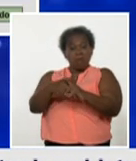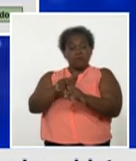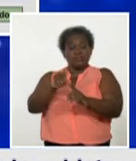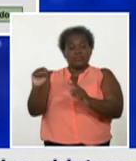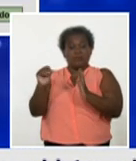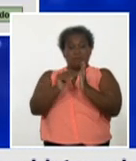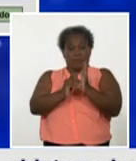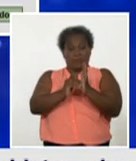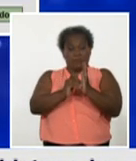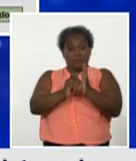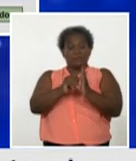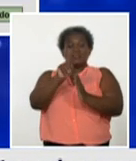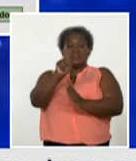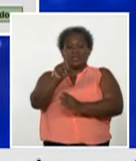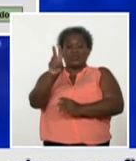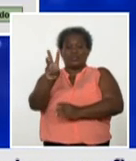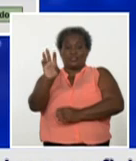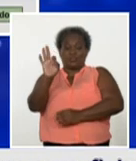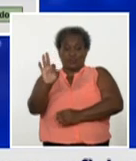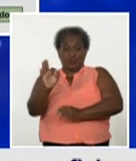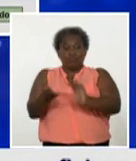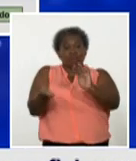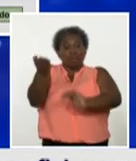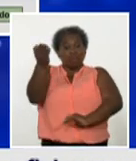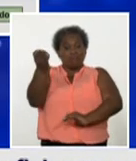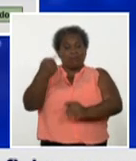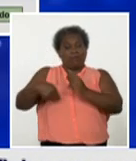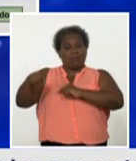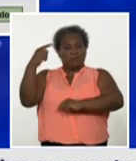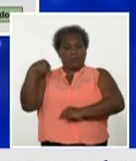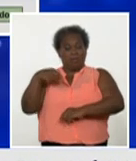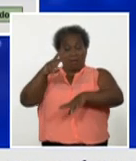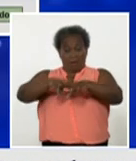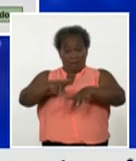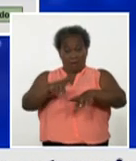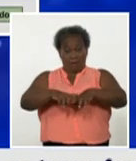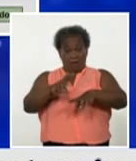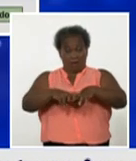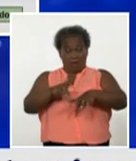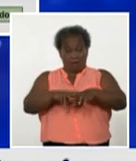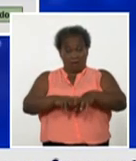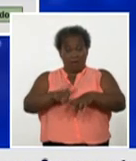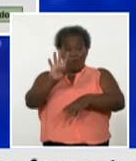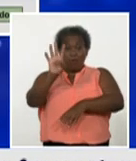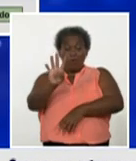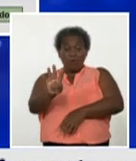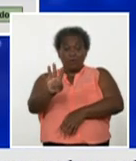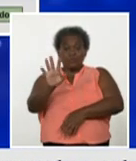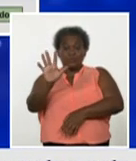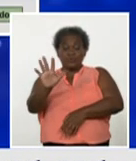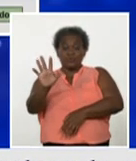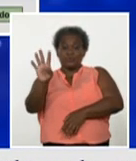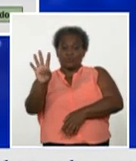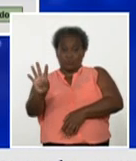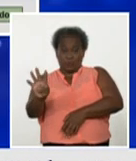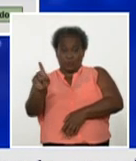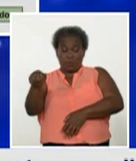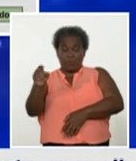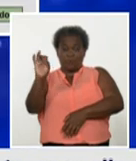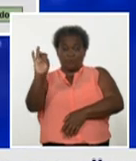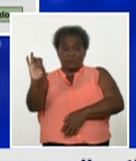138 en el día de ayer la habana con 454 coma 7